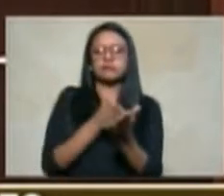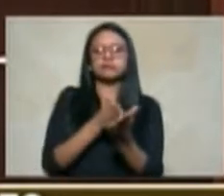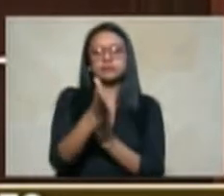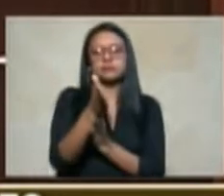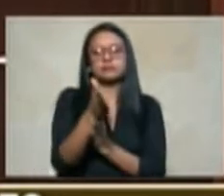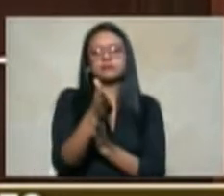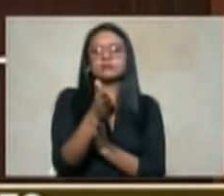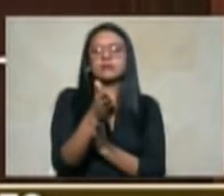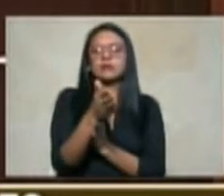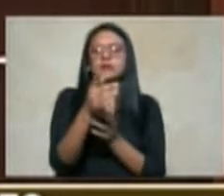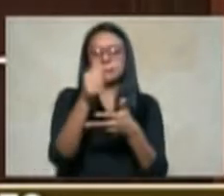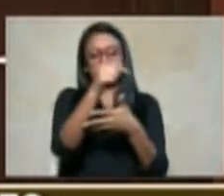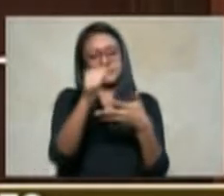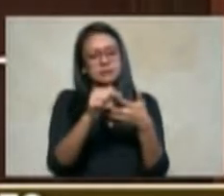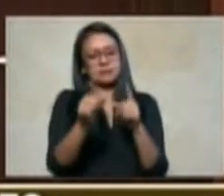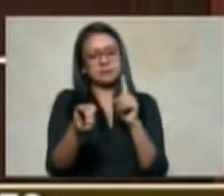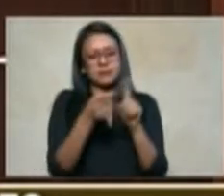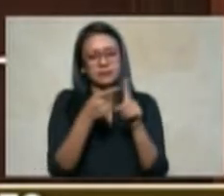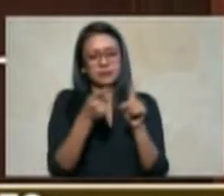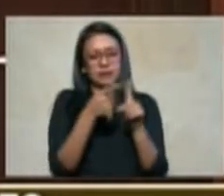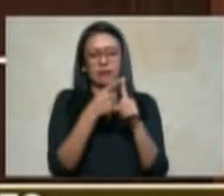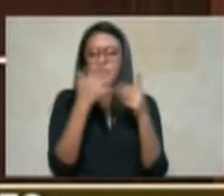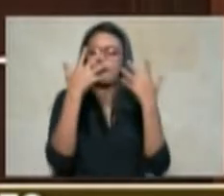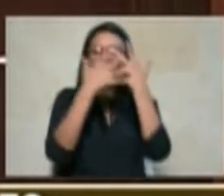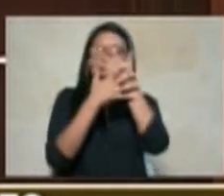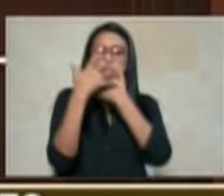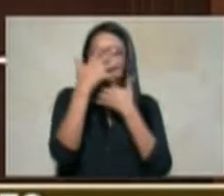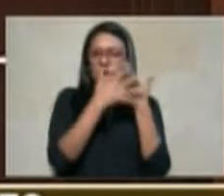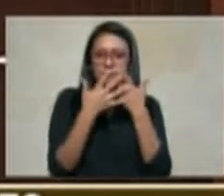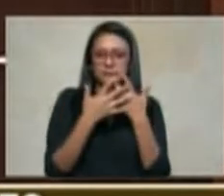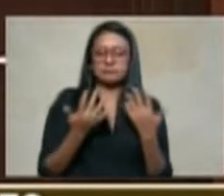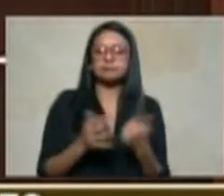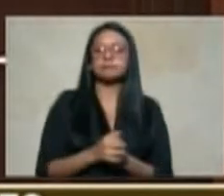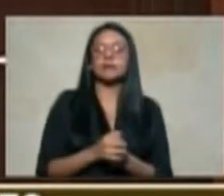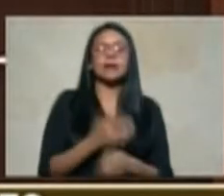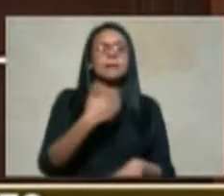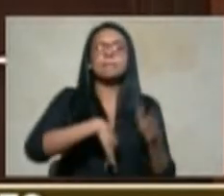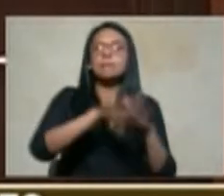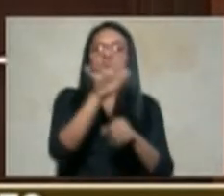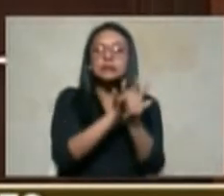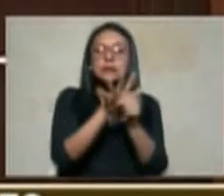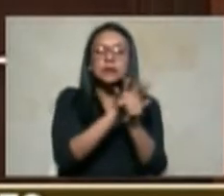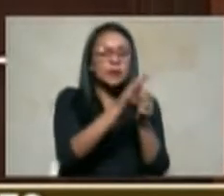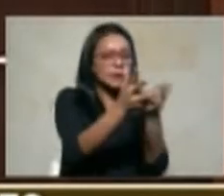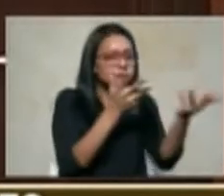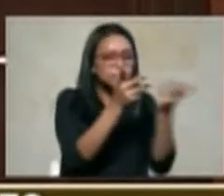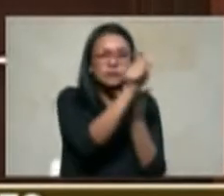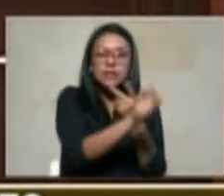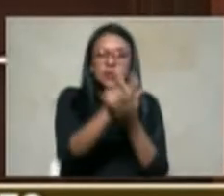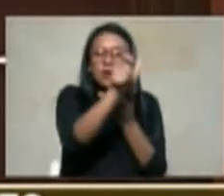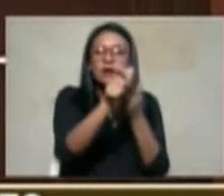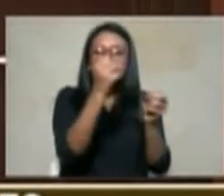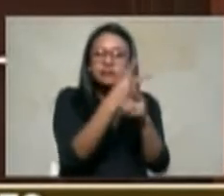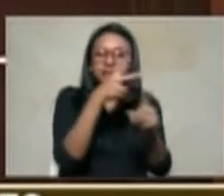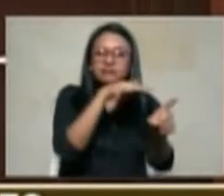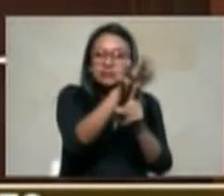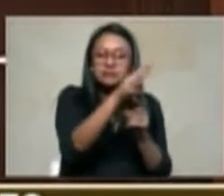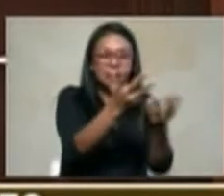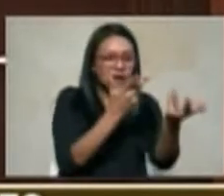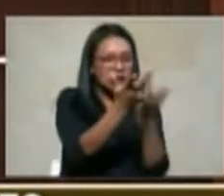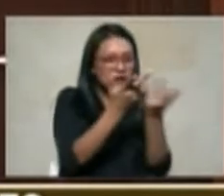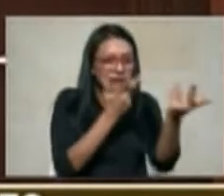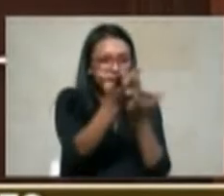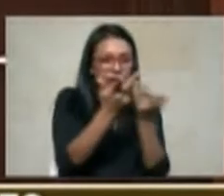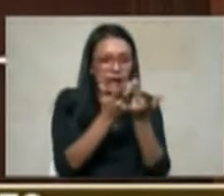conclusión y es que en la mayoría de los casos en la mayoría de los casos en donde ha habido activación del instrumento el